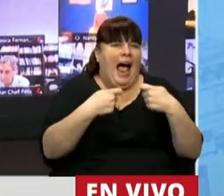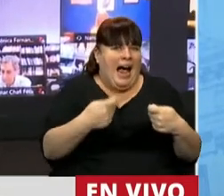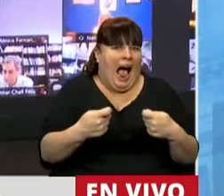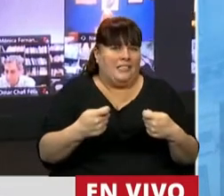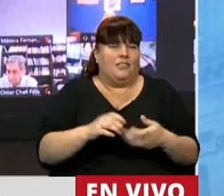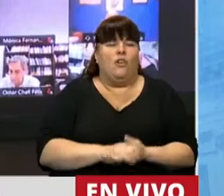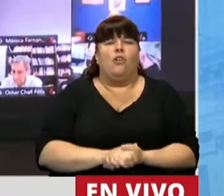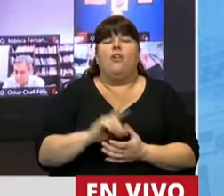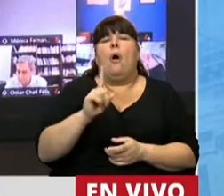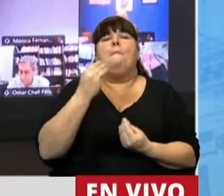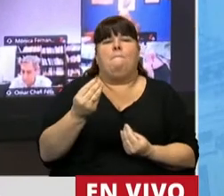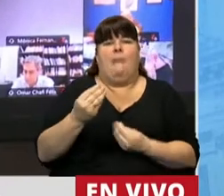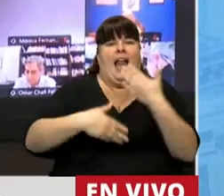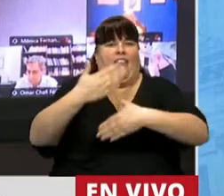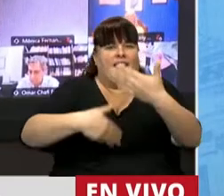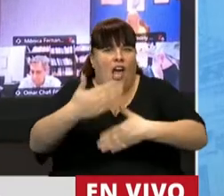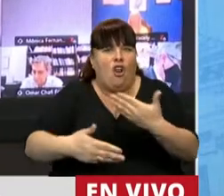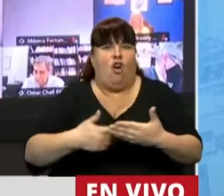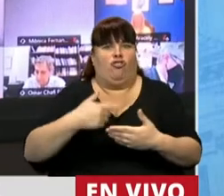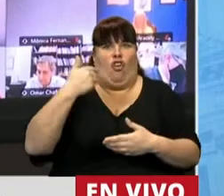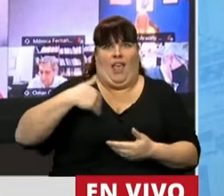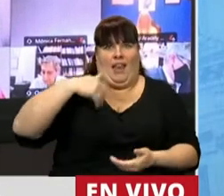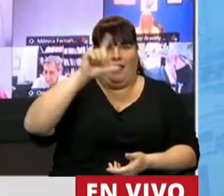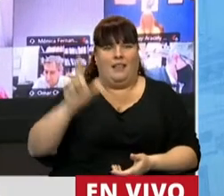superfluo, se utiliza para el desarrollo de la Nación.